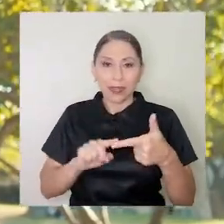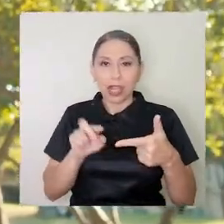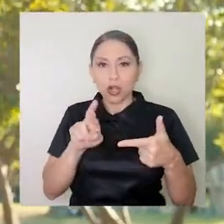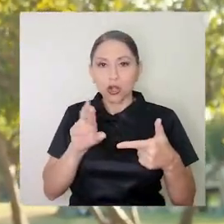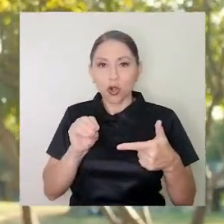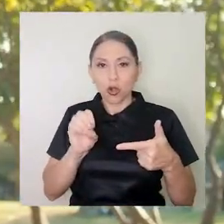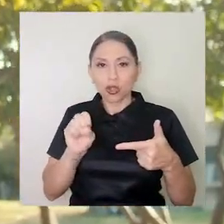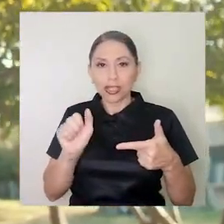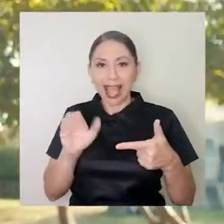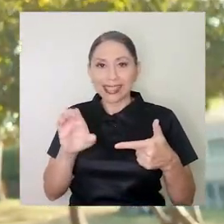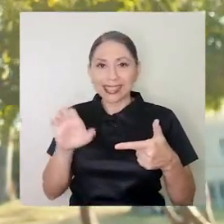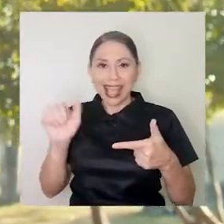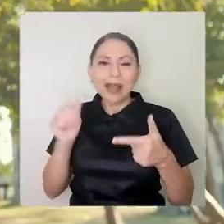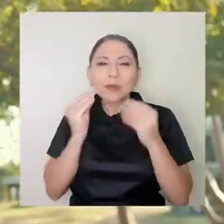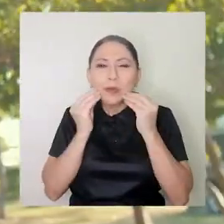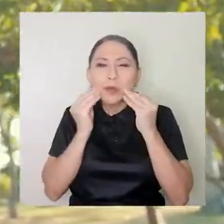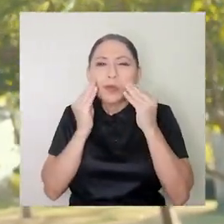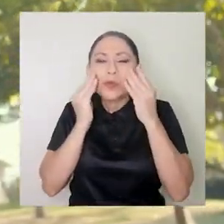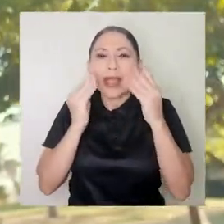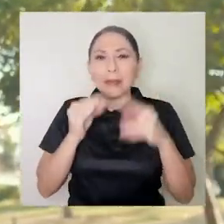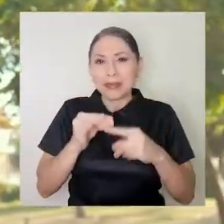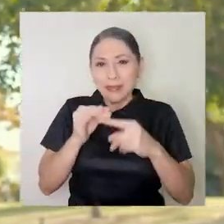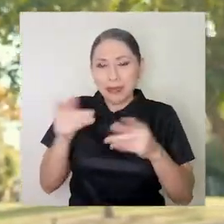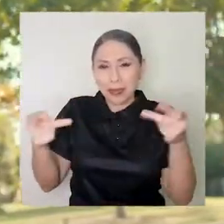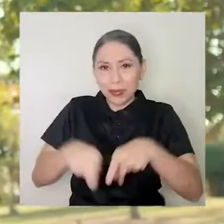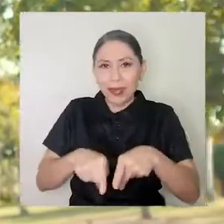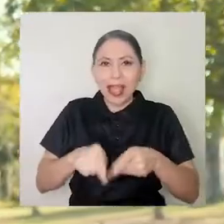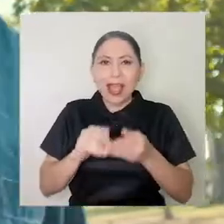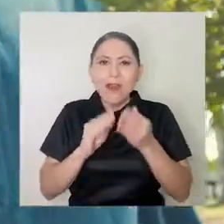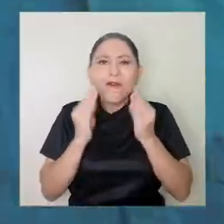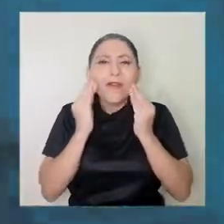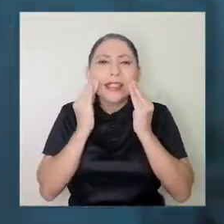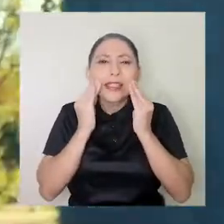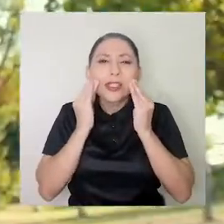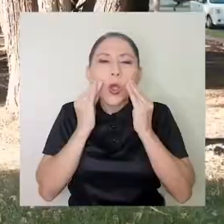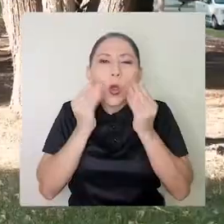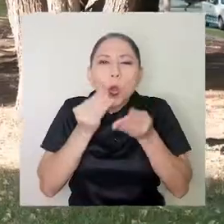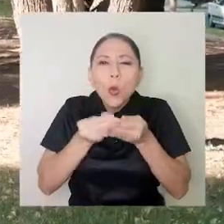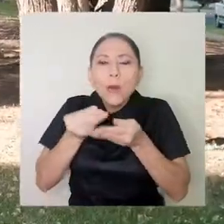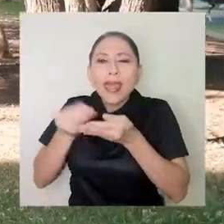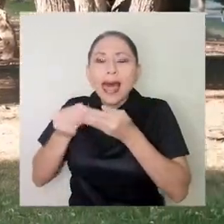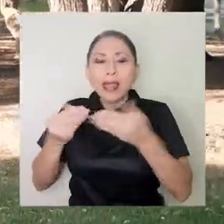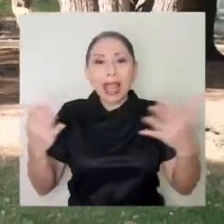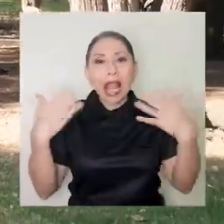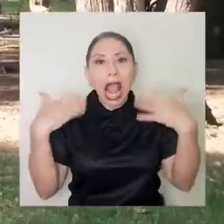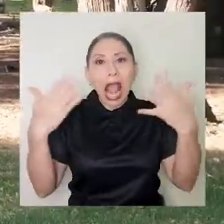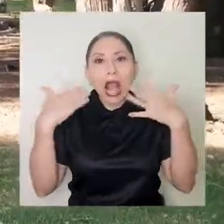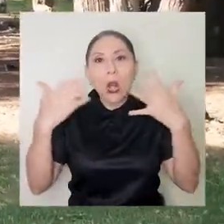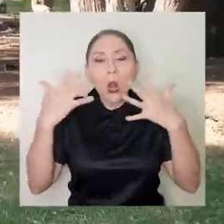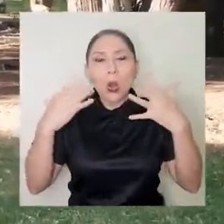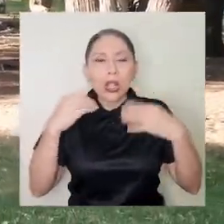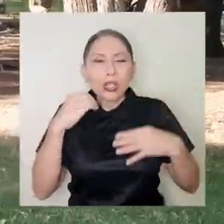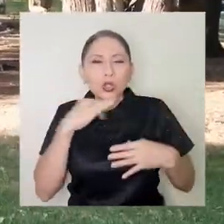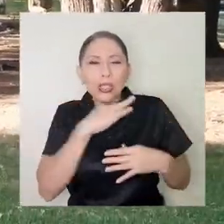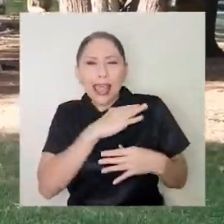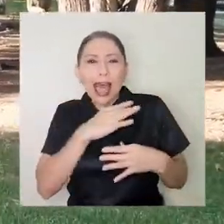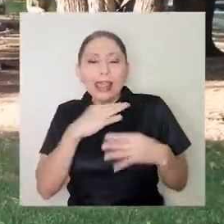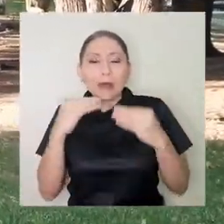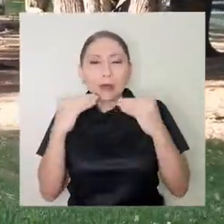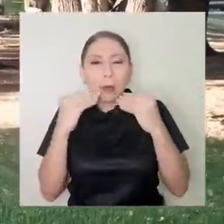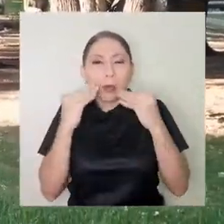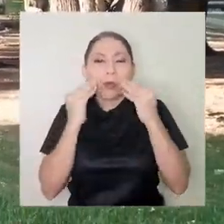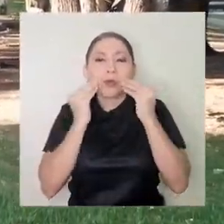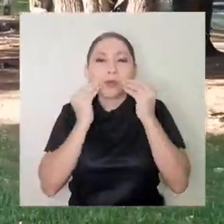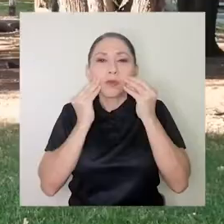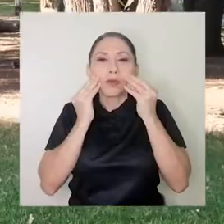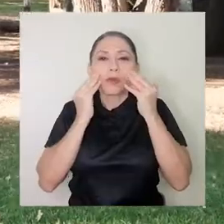afecciones. La fricción, la humedad, el calor y la suciedad son factores que contribuyen a la irritación